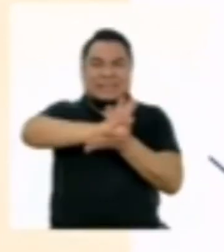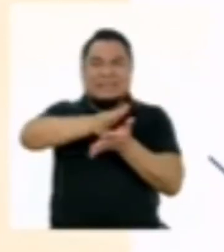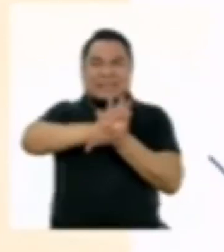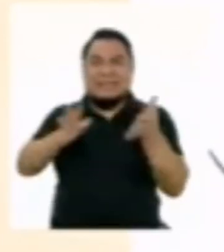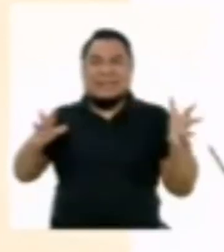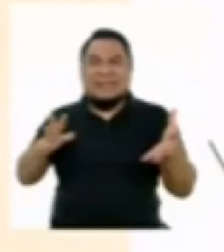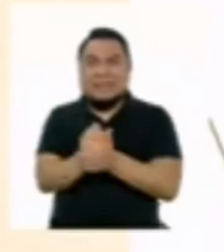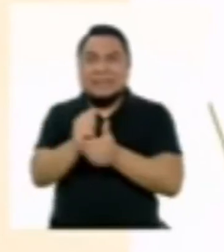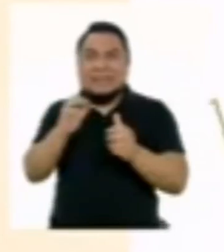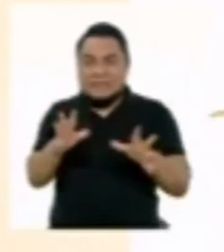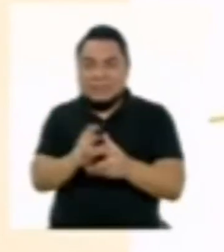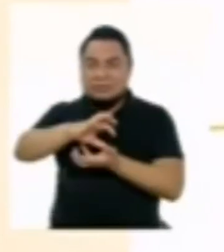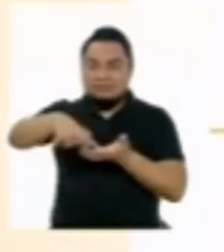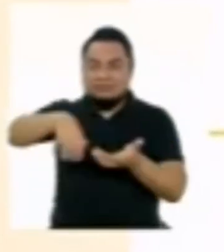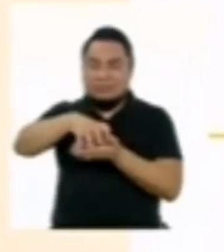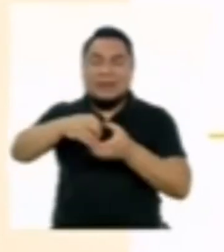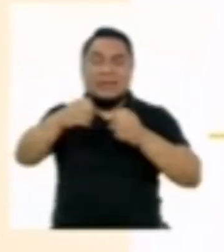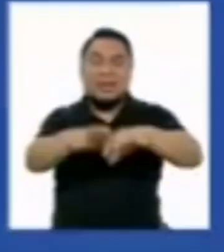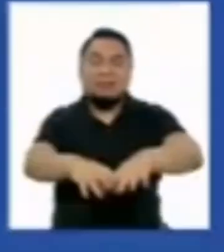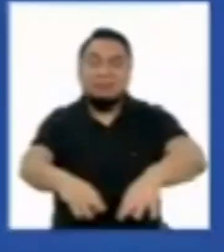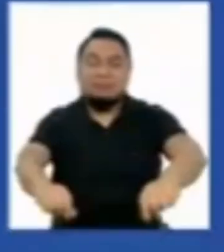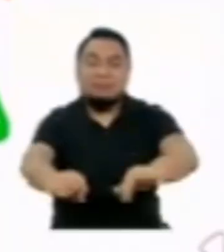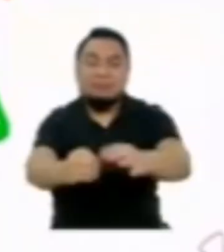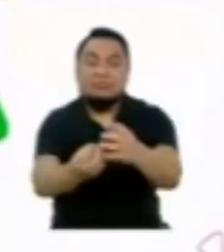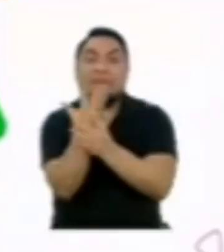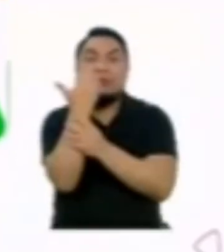se reducirían casi a cero.